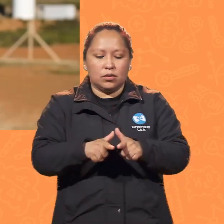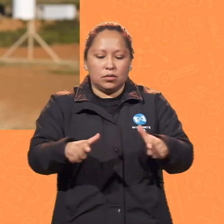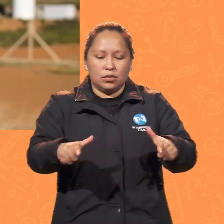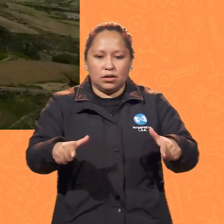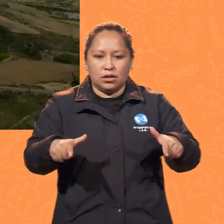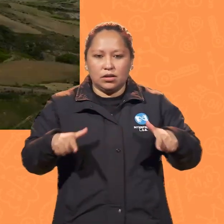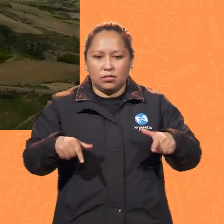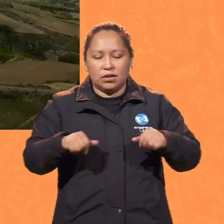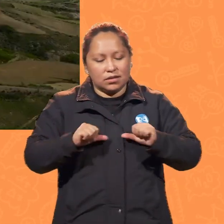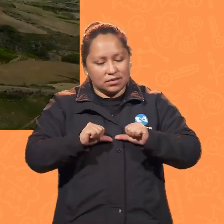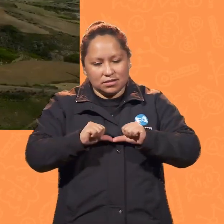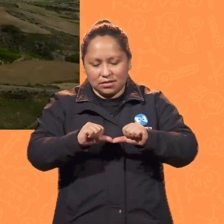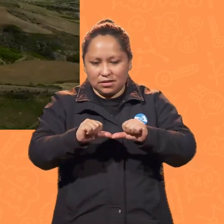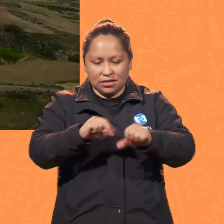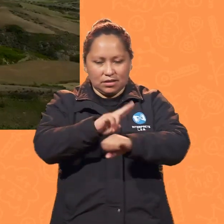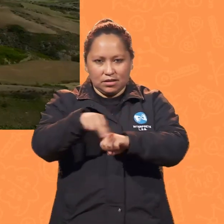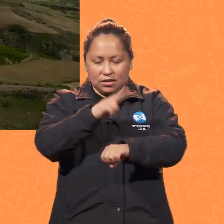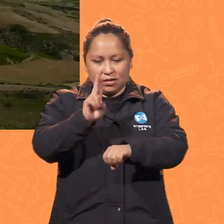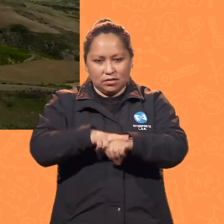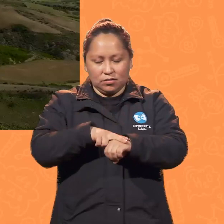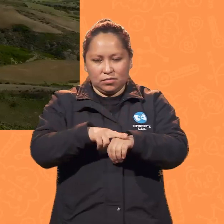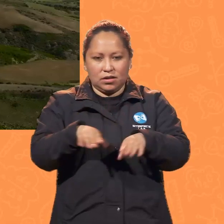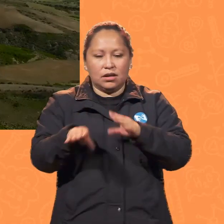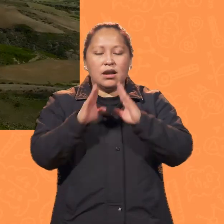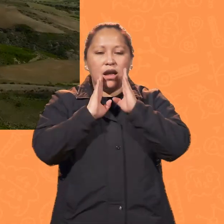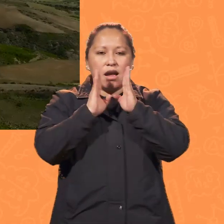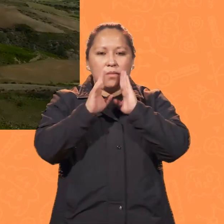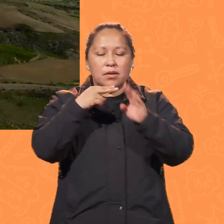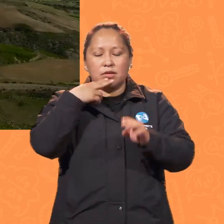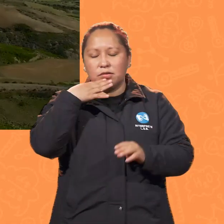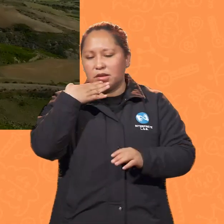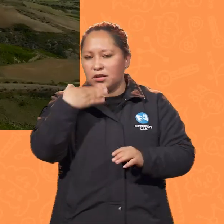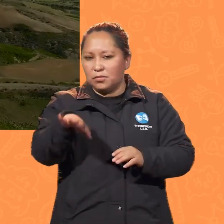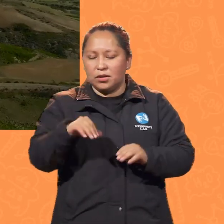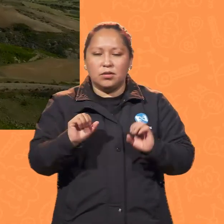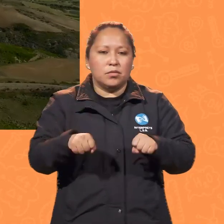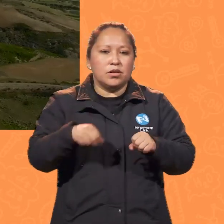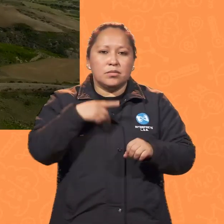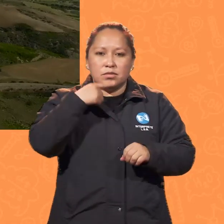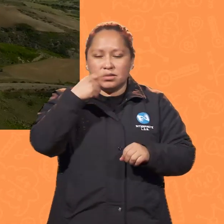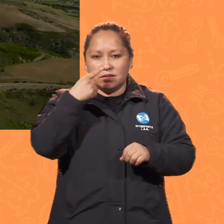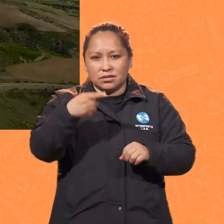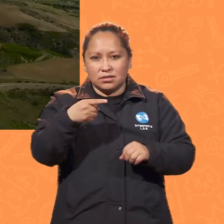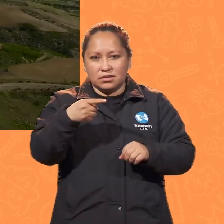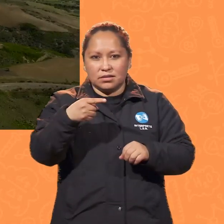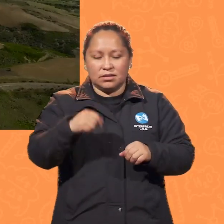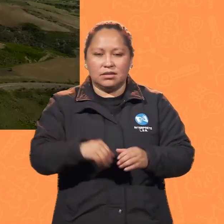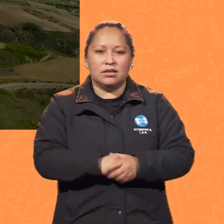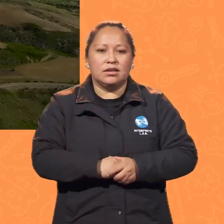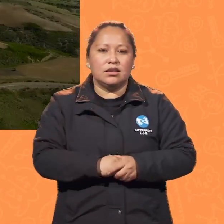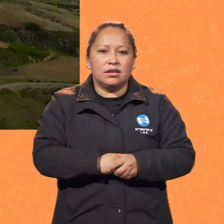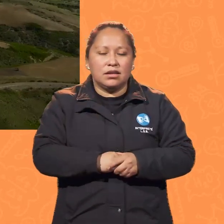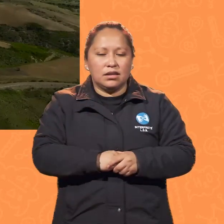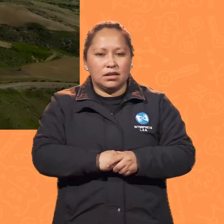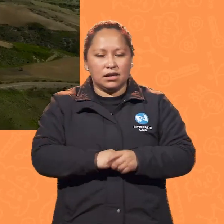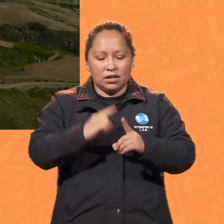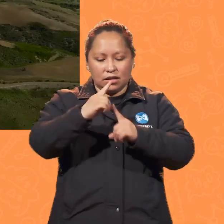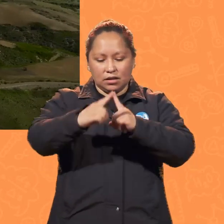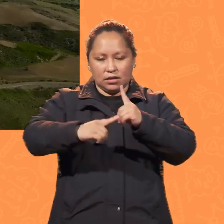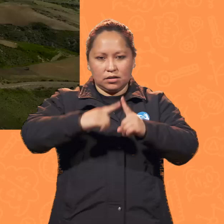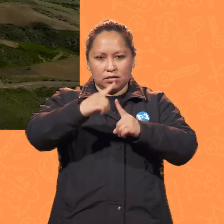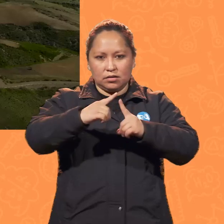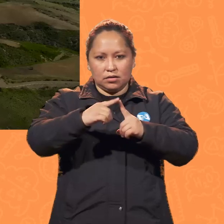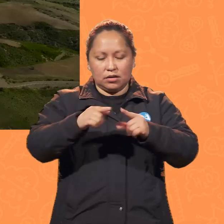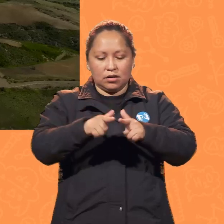mismas condiciones. Hablando de las desventajas de la energía eólica, podríamos decir que los aerogeneradores, en caso de haber